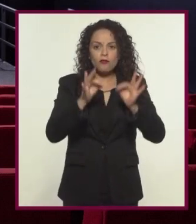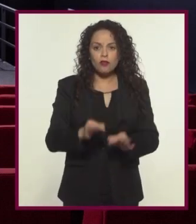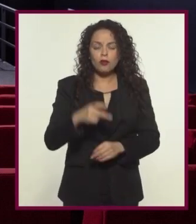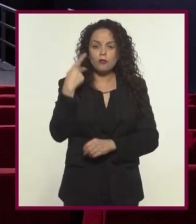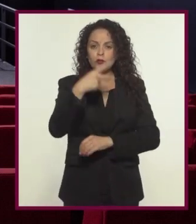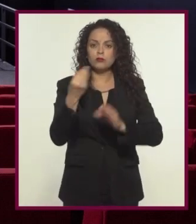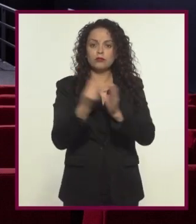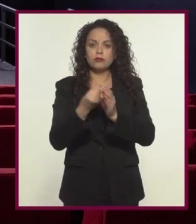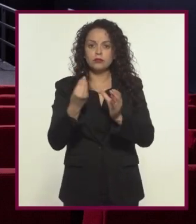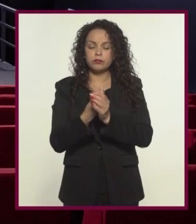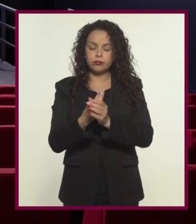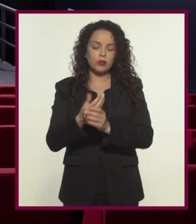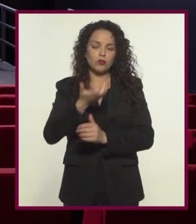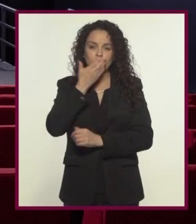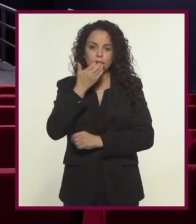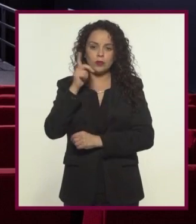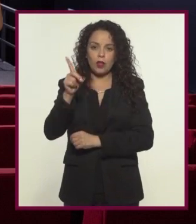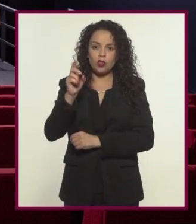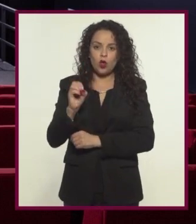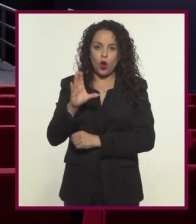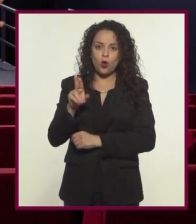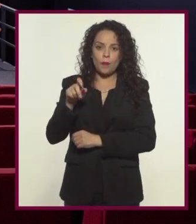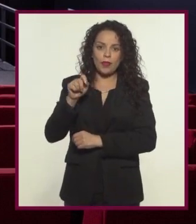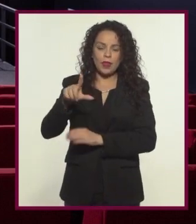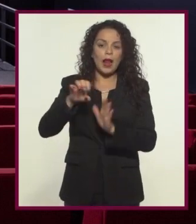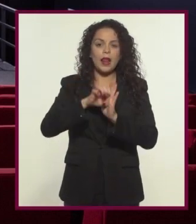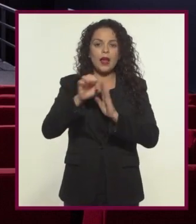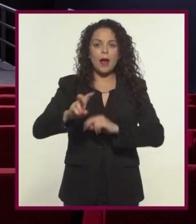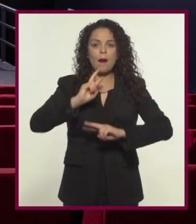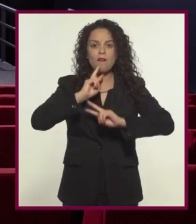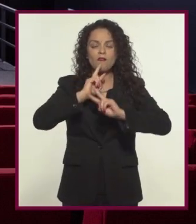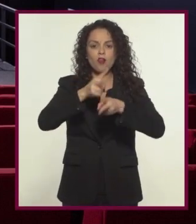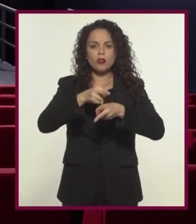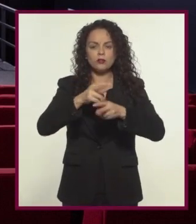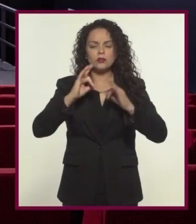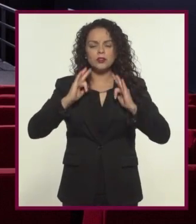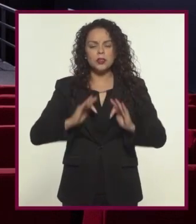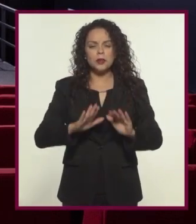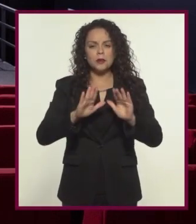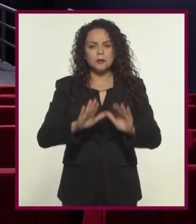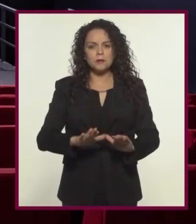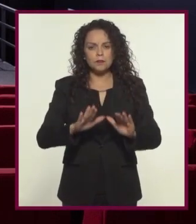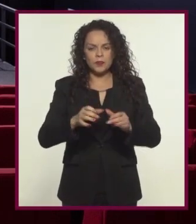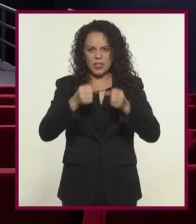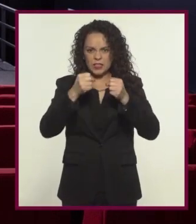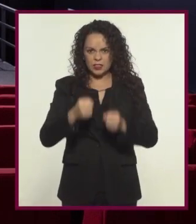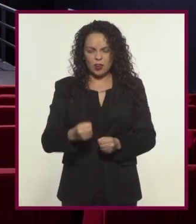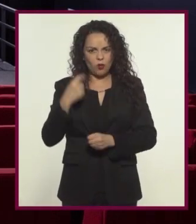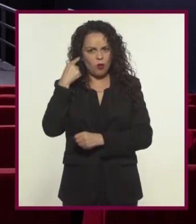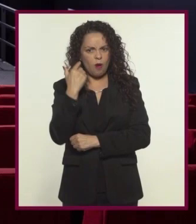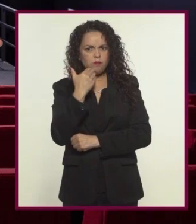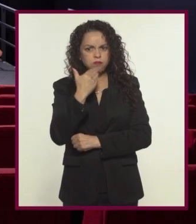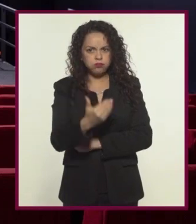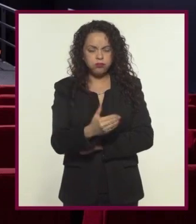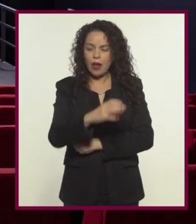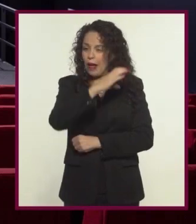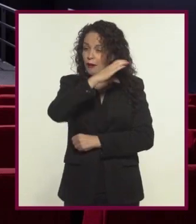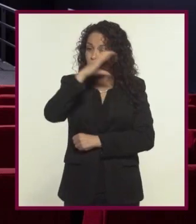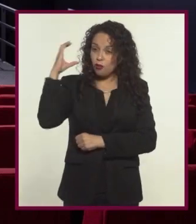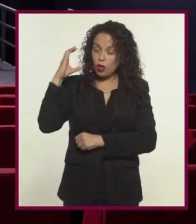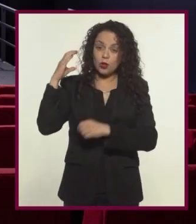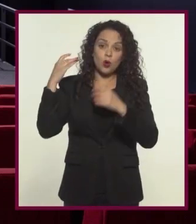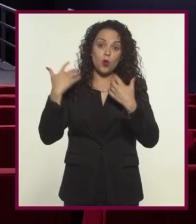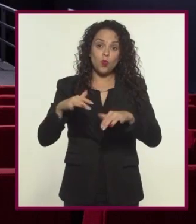y formales clásicas del documental por ejemplo el uso de una voz en off serena segura y brillante